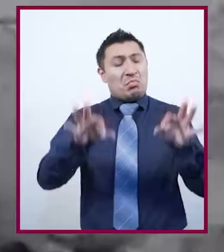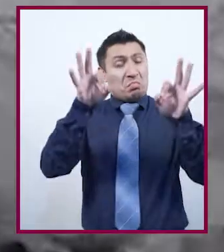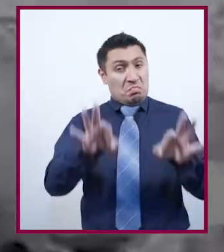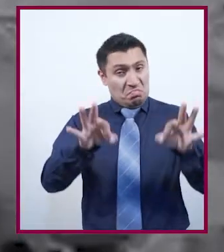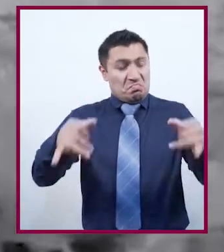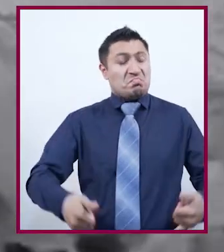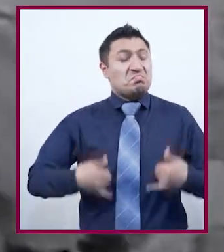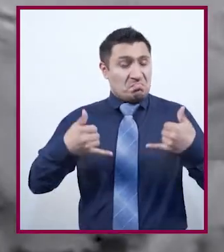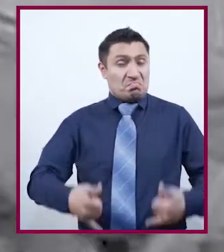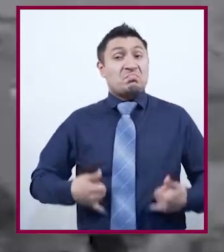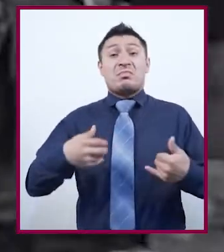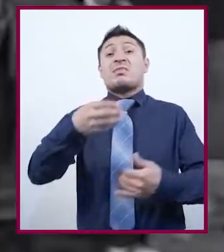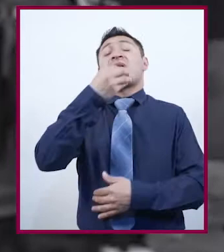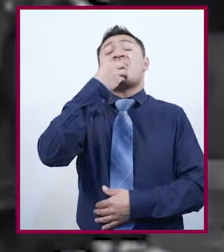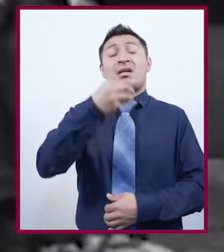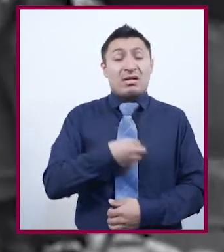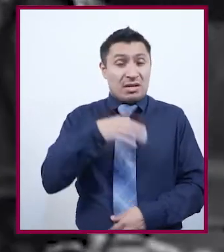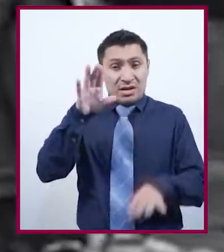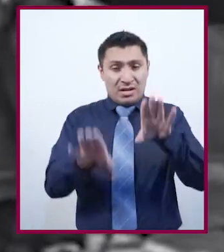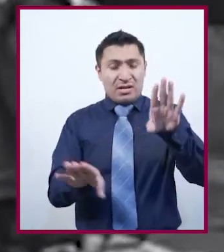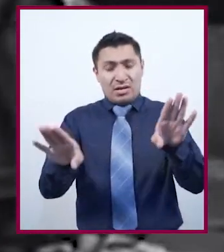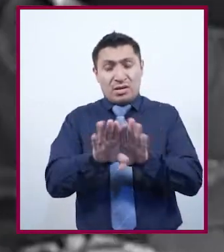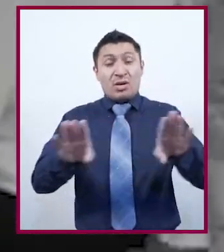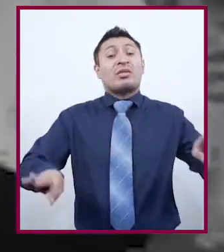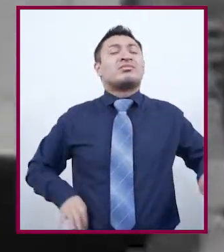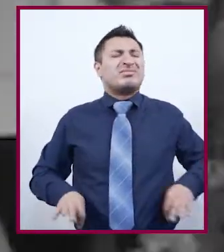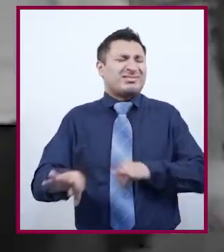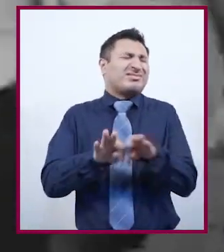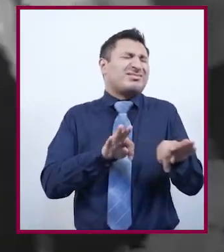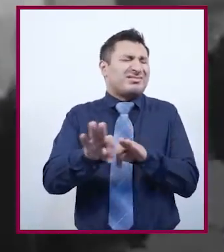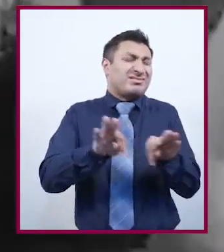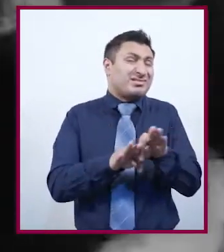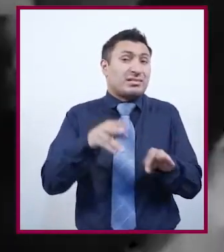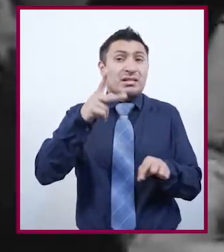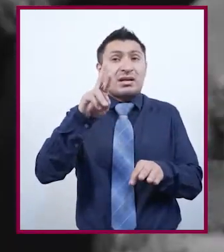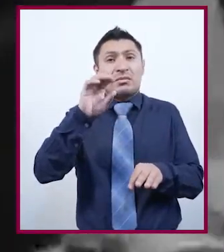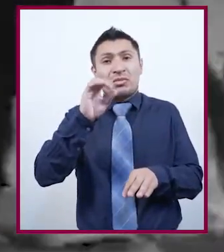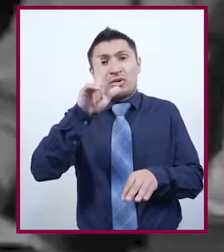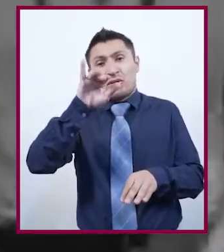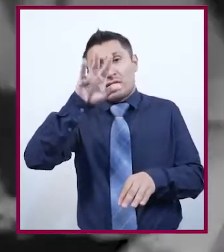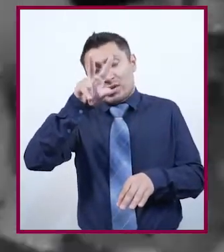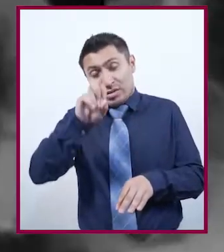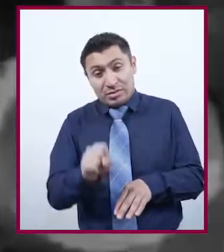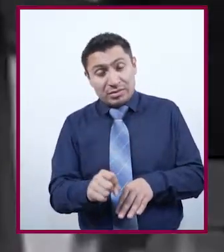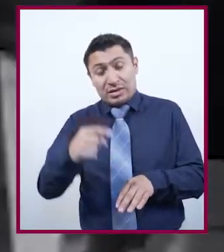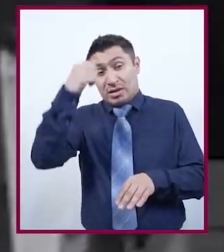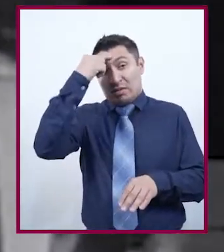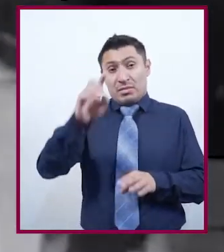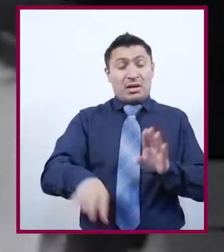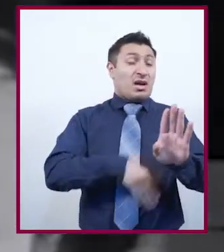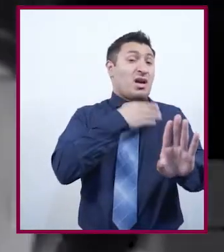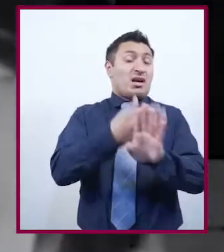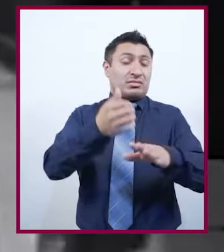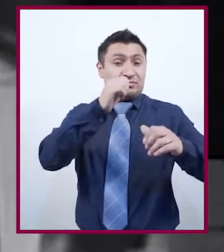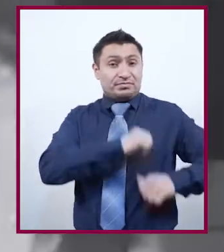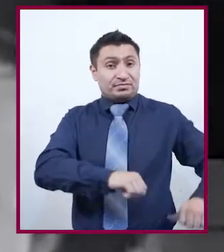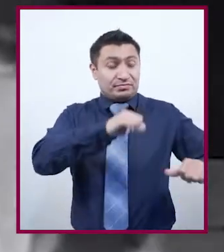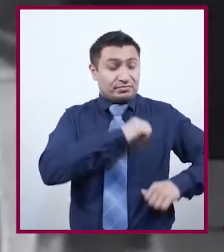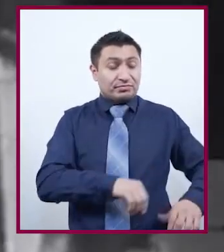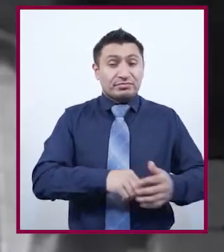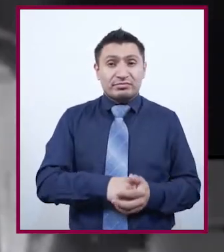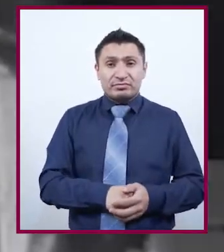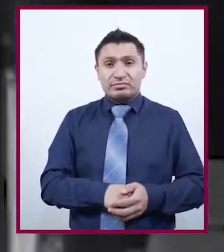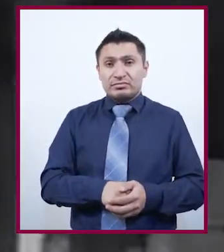la juventud. Aunque muchas veces se les caracterizara trabajando o proclives a transgredir la autoridad. A los varones,